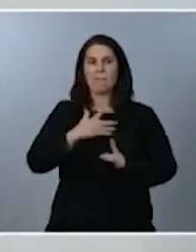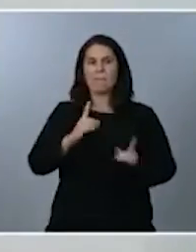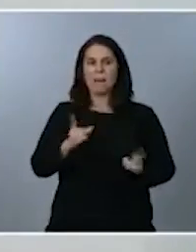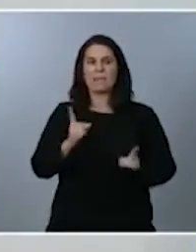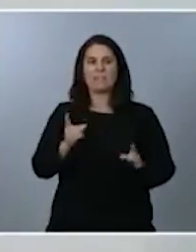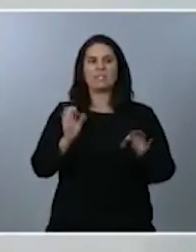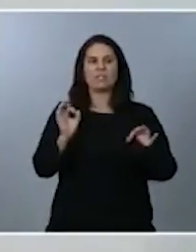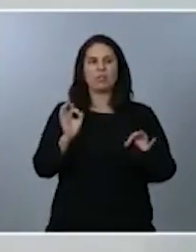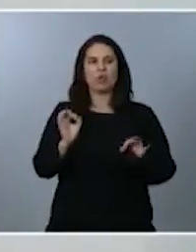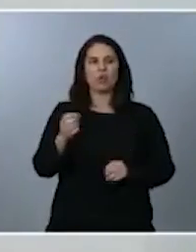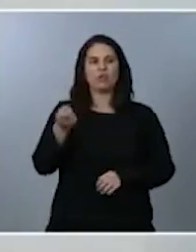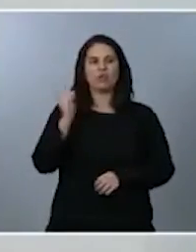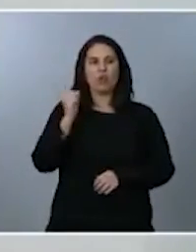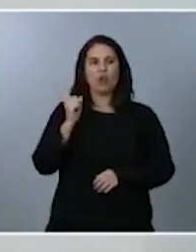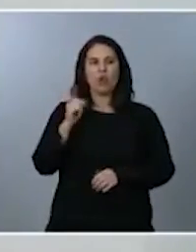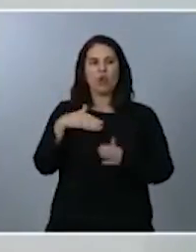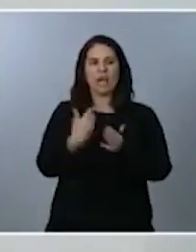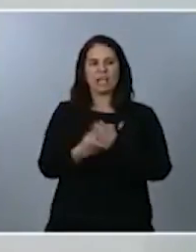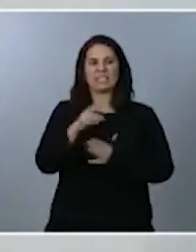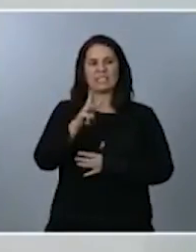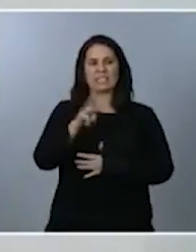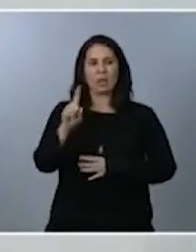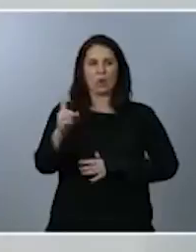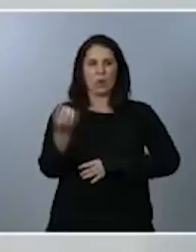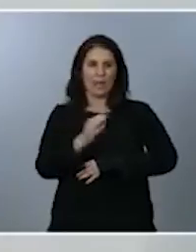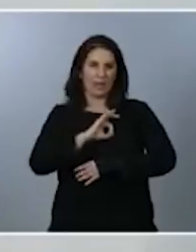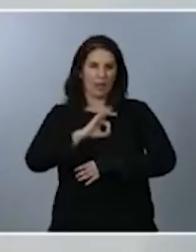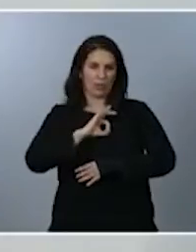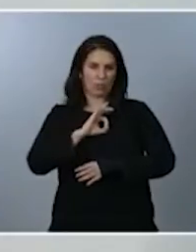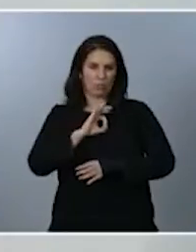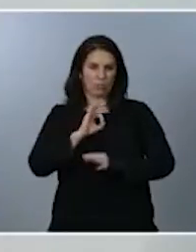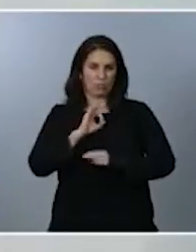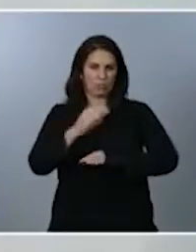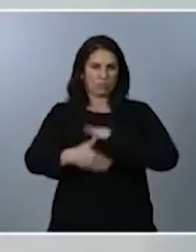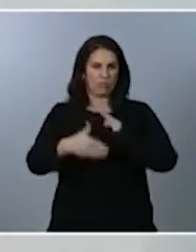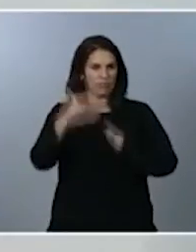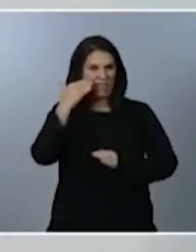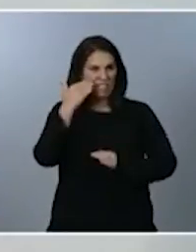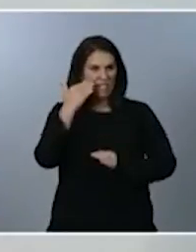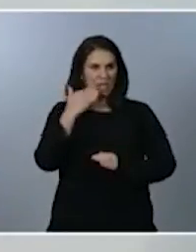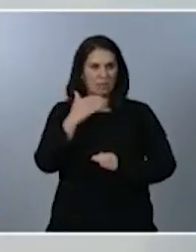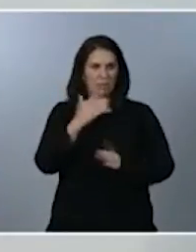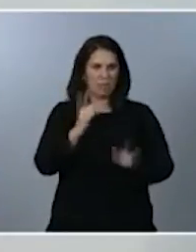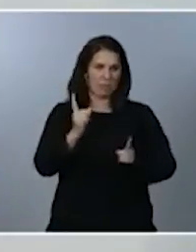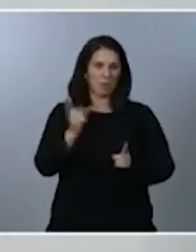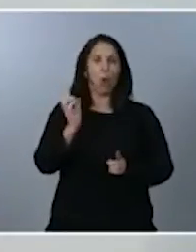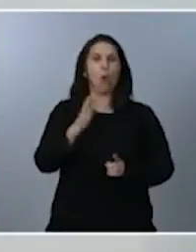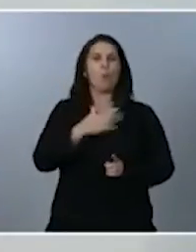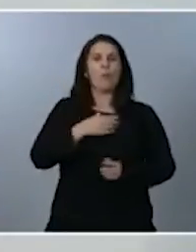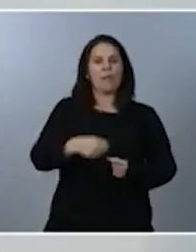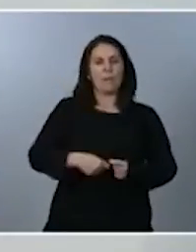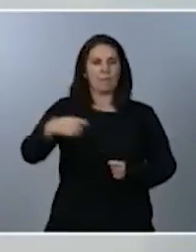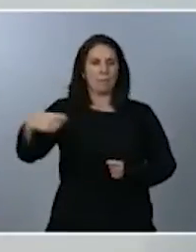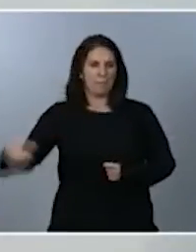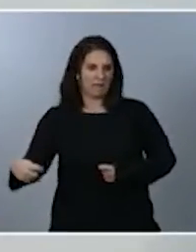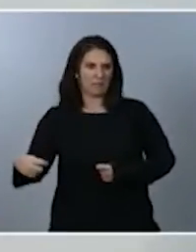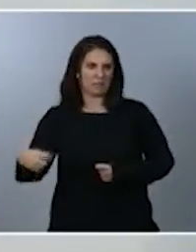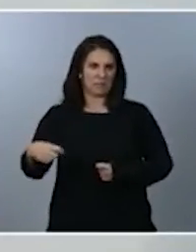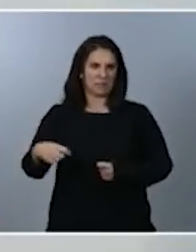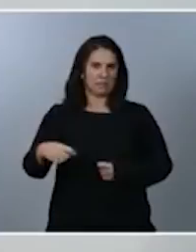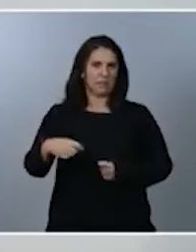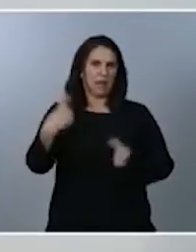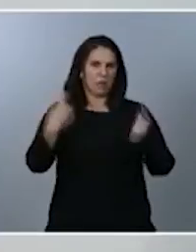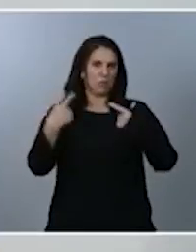dotación hasta el 31 de enero que es ahora mismo lo que hay previsto o si tienen en cuenta la posibilidad de que haya que extenderlo al menos para determinados sectores